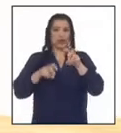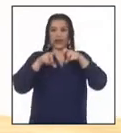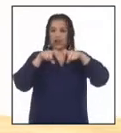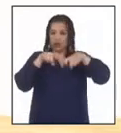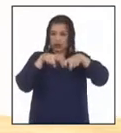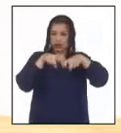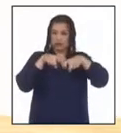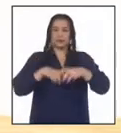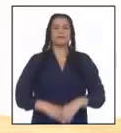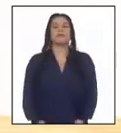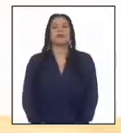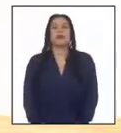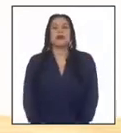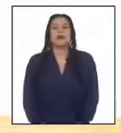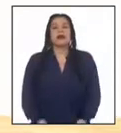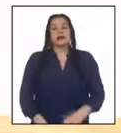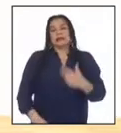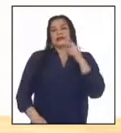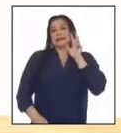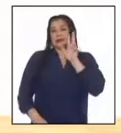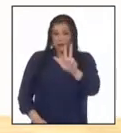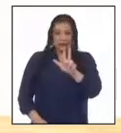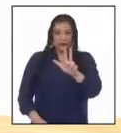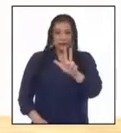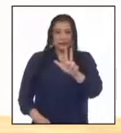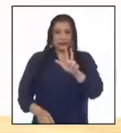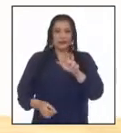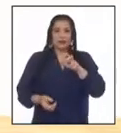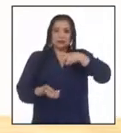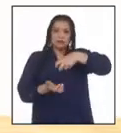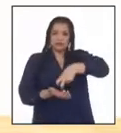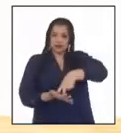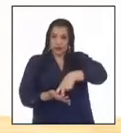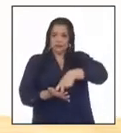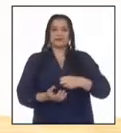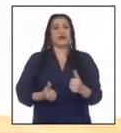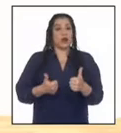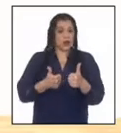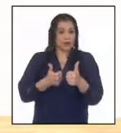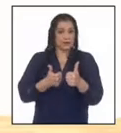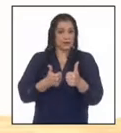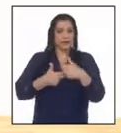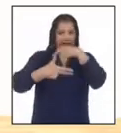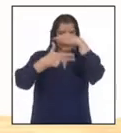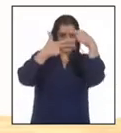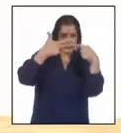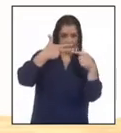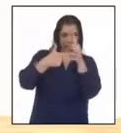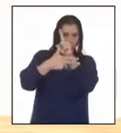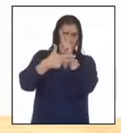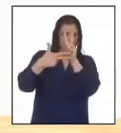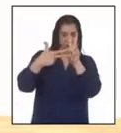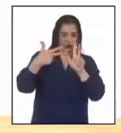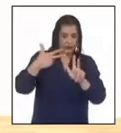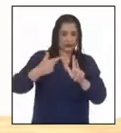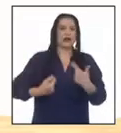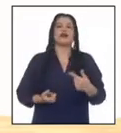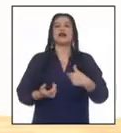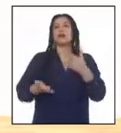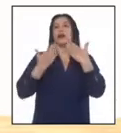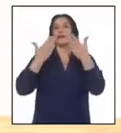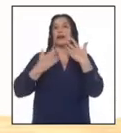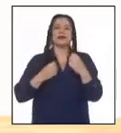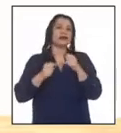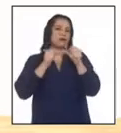las rodillas, así. ¿Ok? Y si digo tres, vamos a cuclillas. ¡Listo! Tenemos esos tres niveles. Ahora yo voy a decir el número